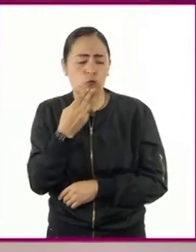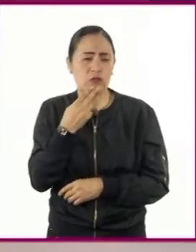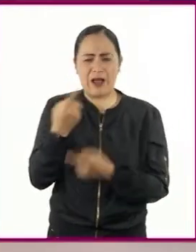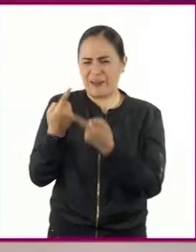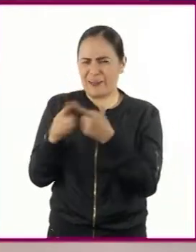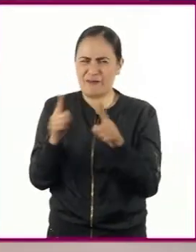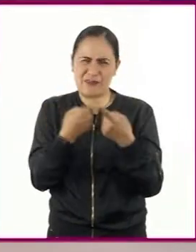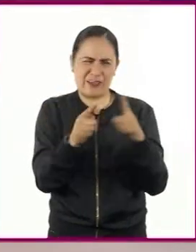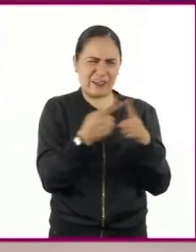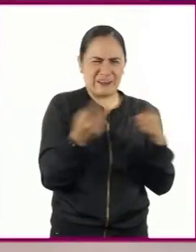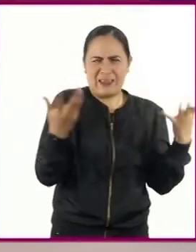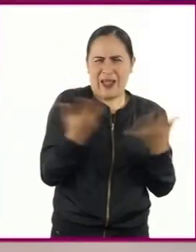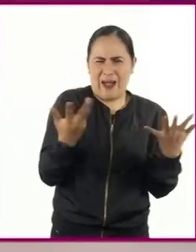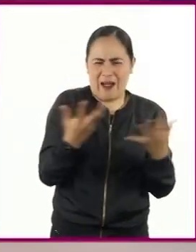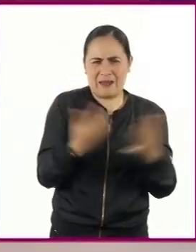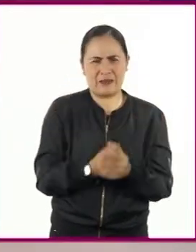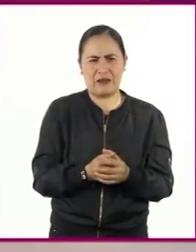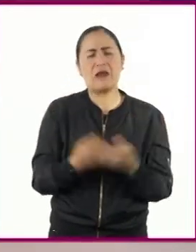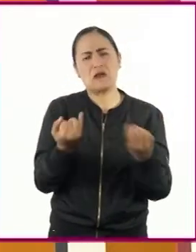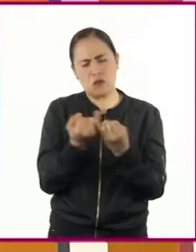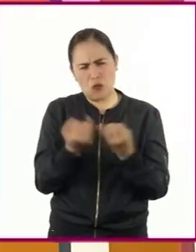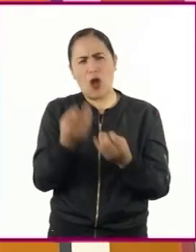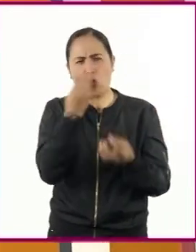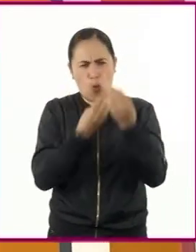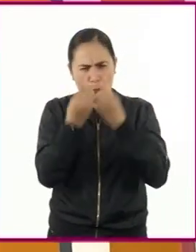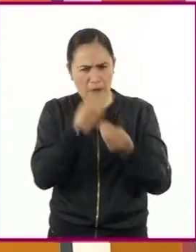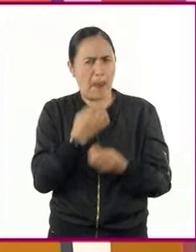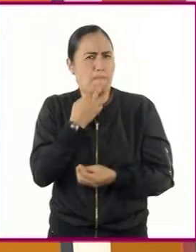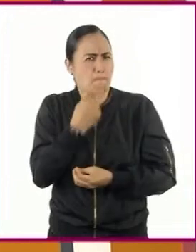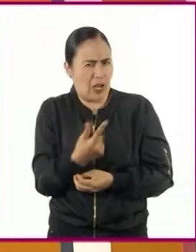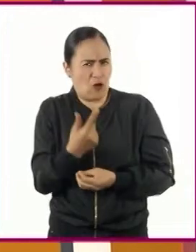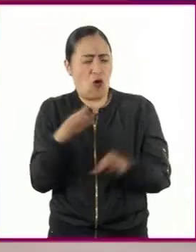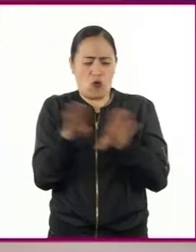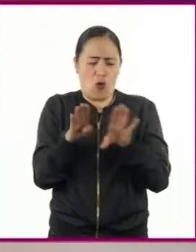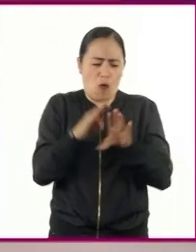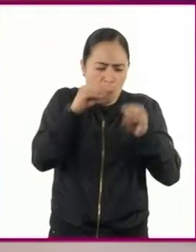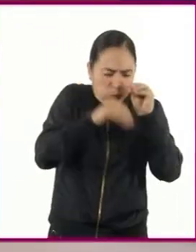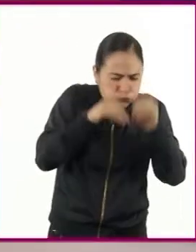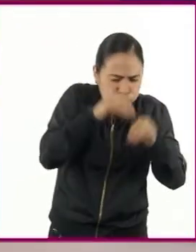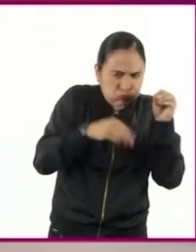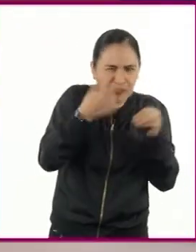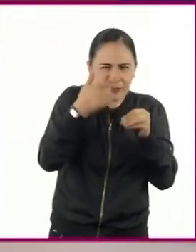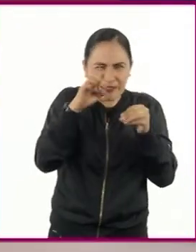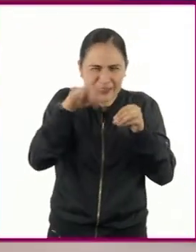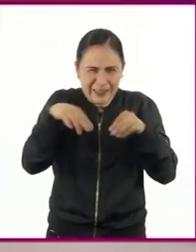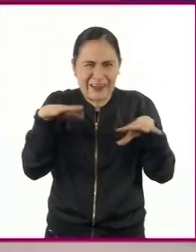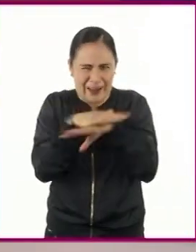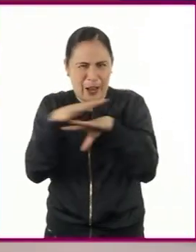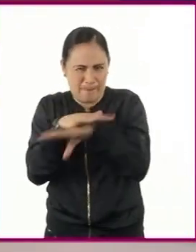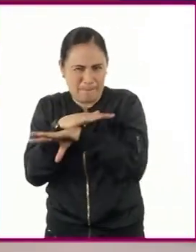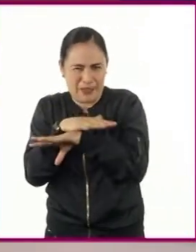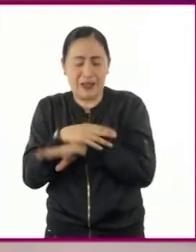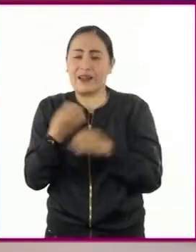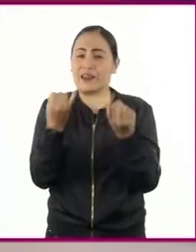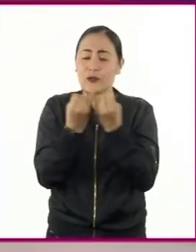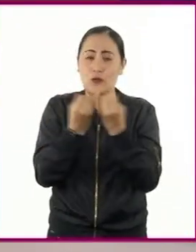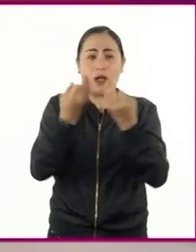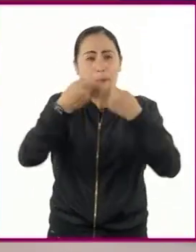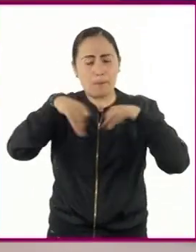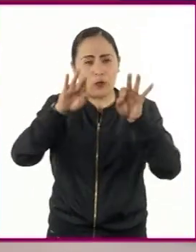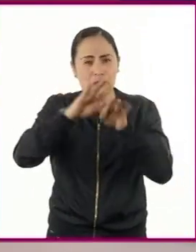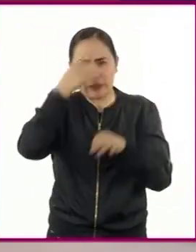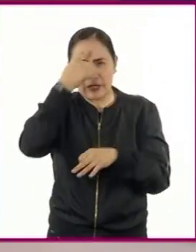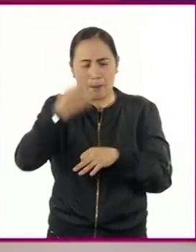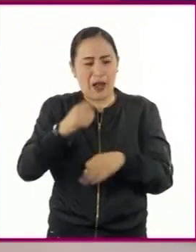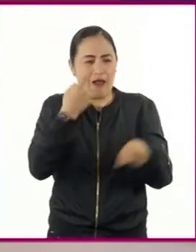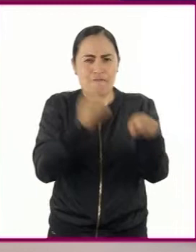producir alimentos mejorados, como vimos, también tiene importancia en los tratamientos